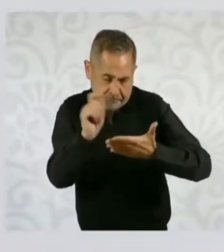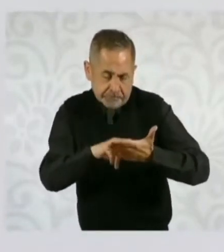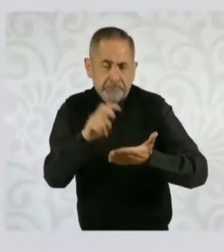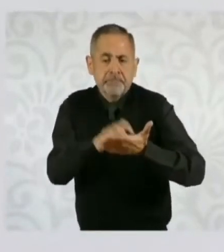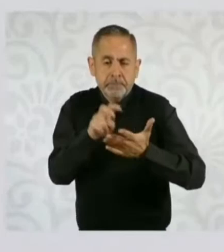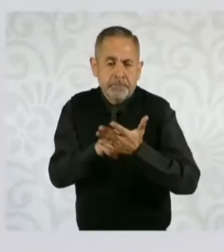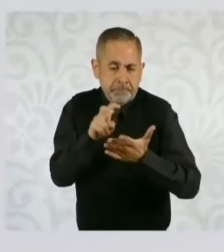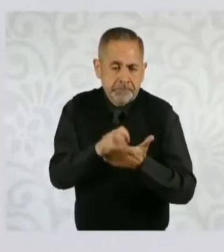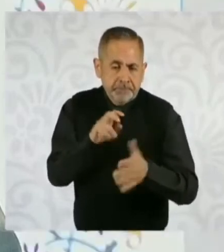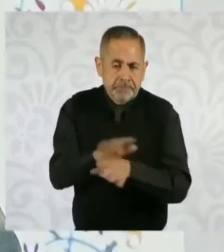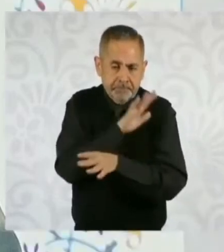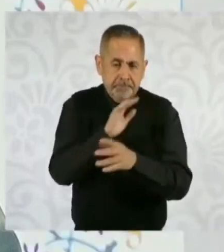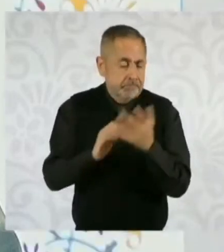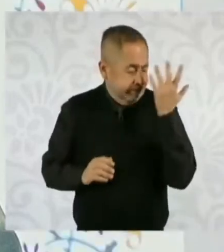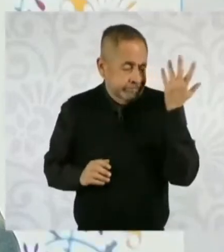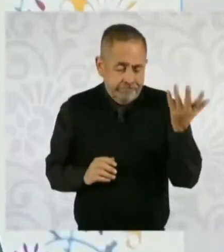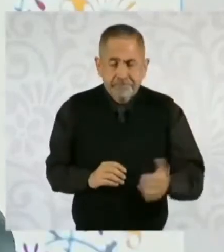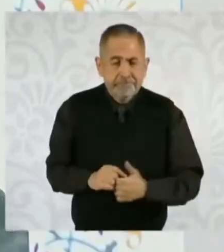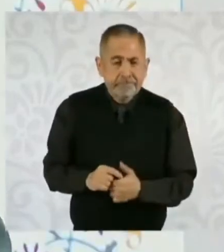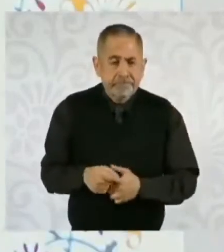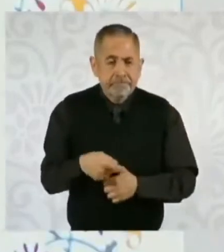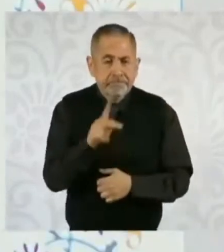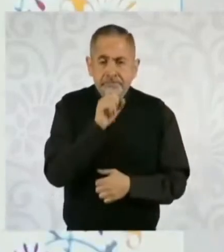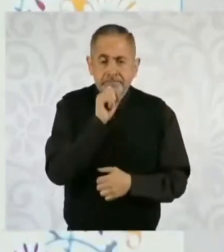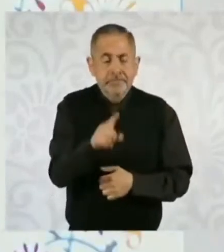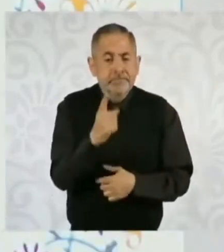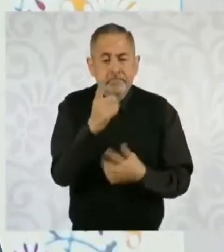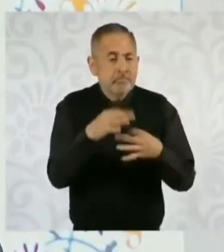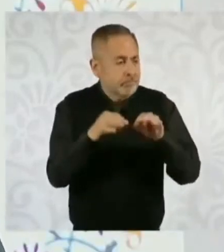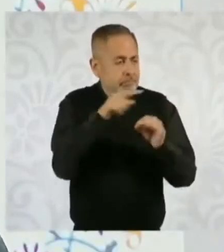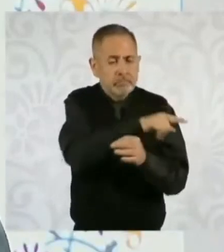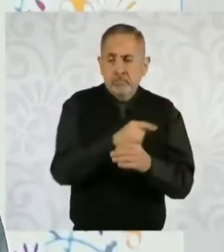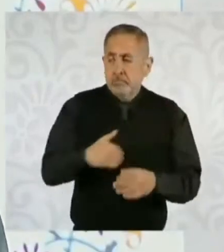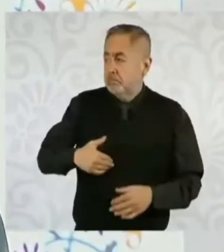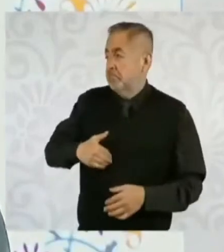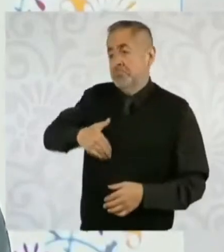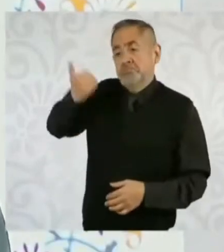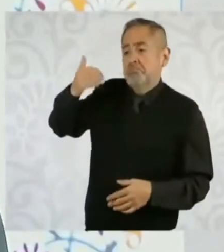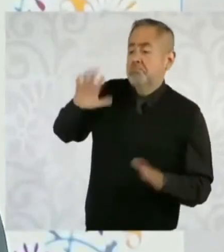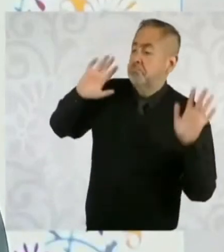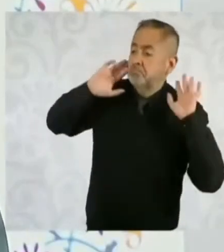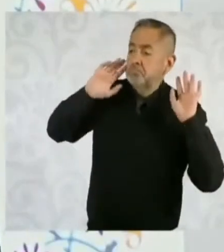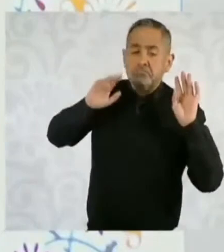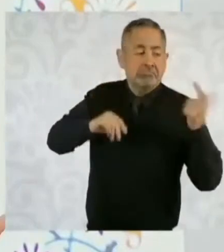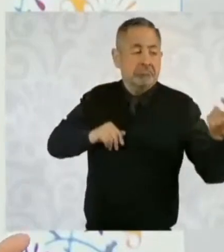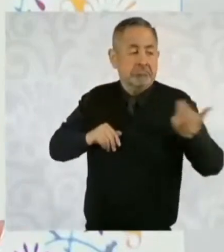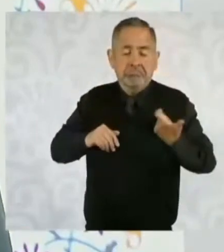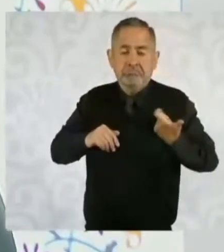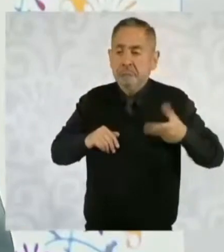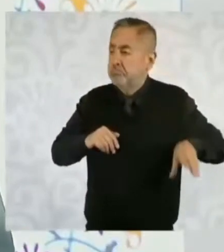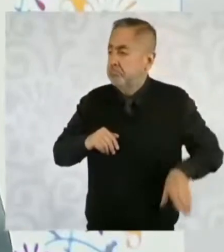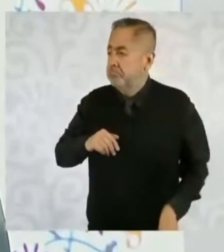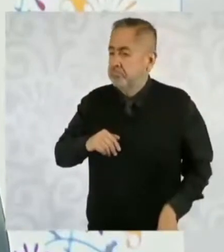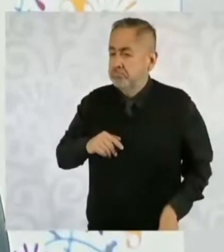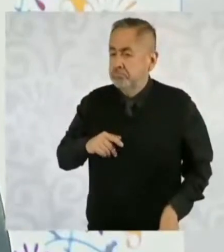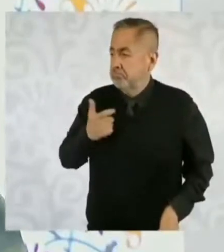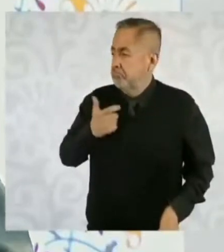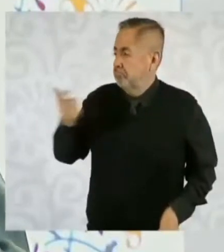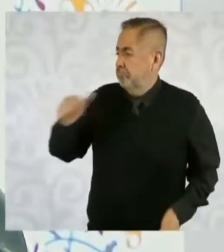que esta, digamos, distorsión que se ha venido generando, que no es justa,